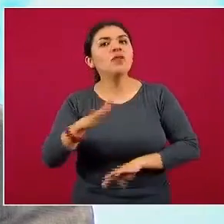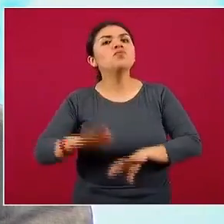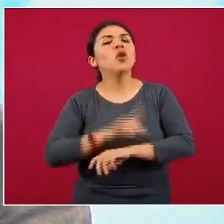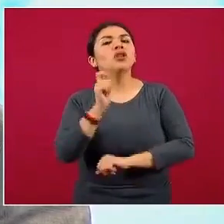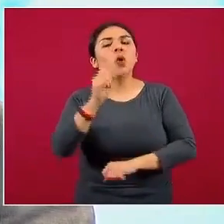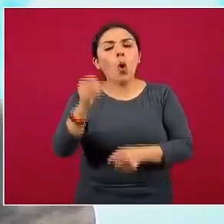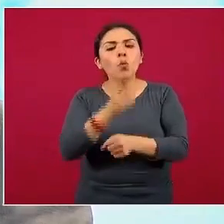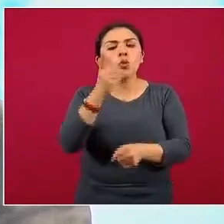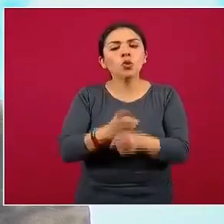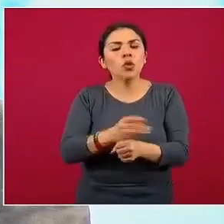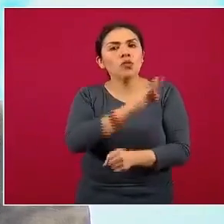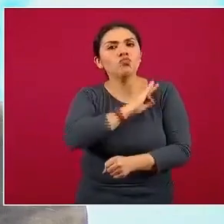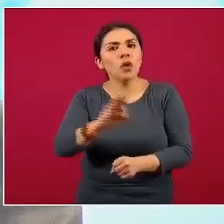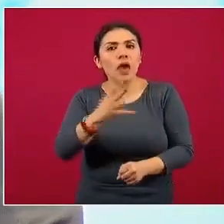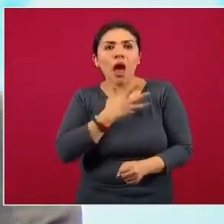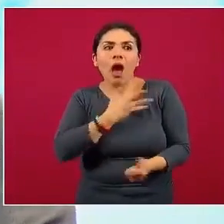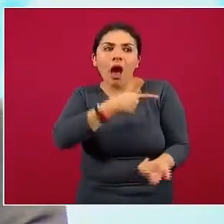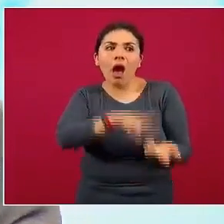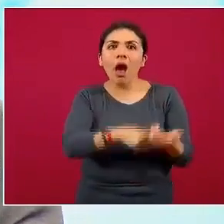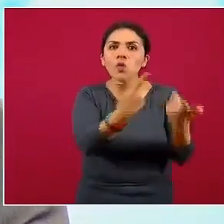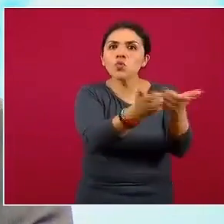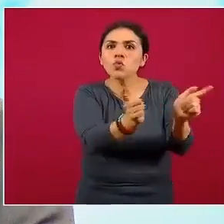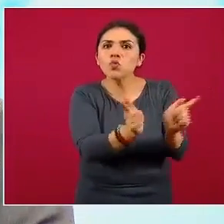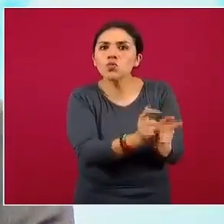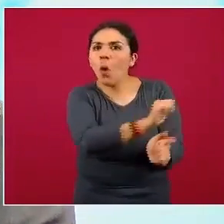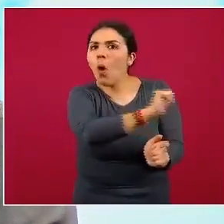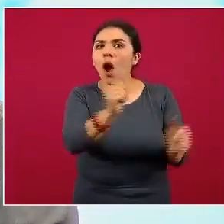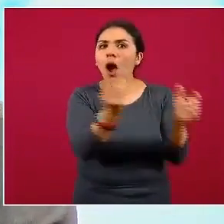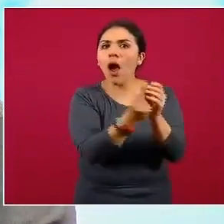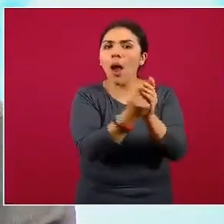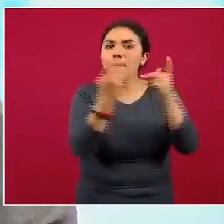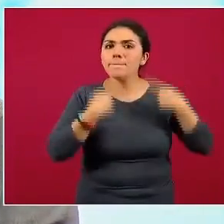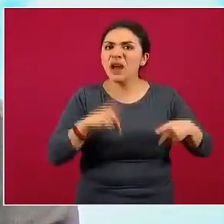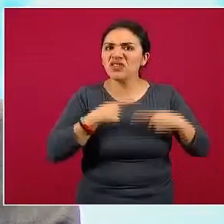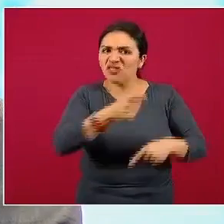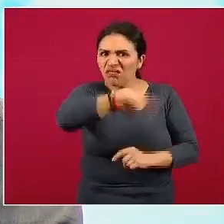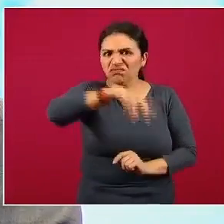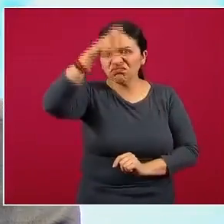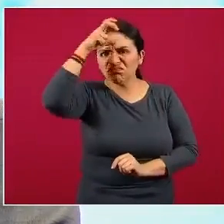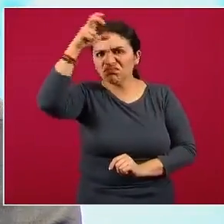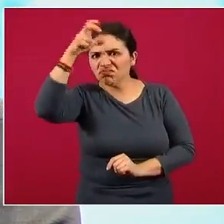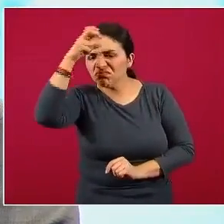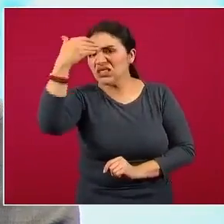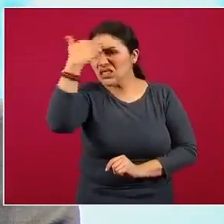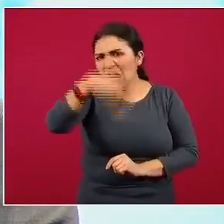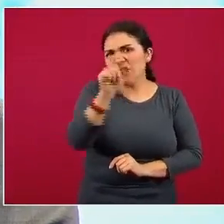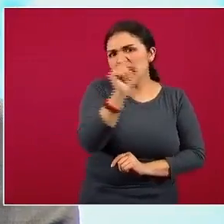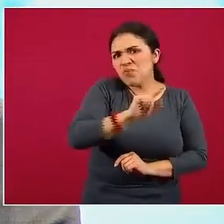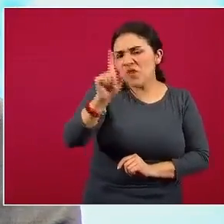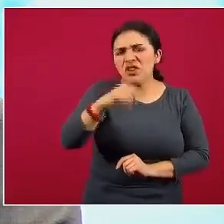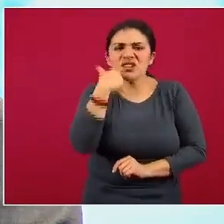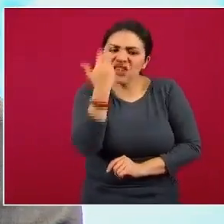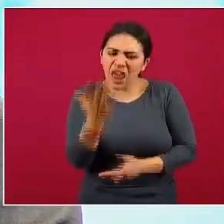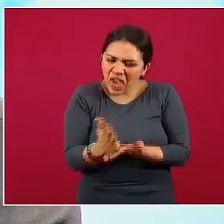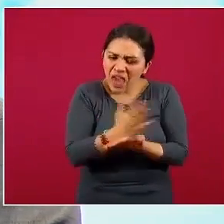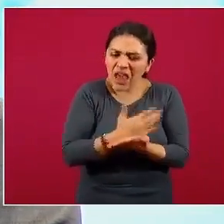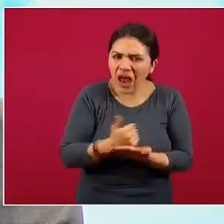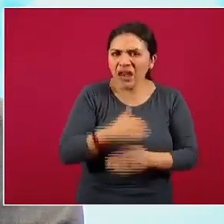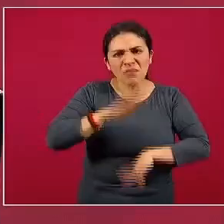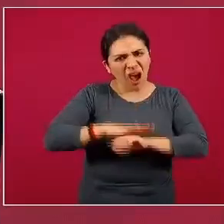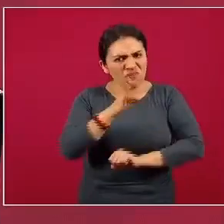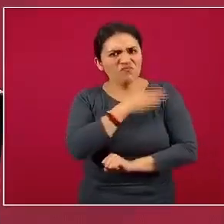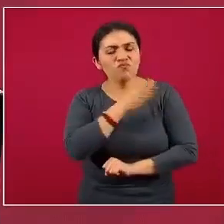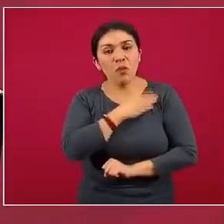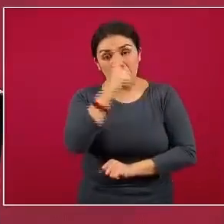oportunidad de tener un grupo de personas competentes, de personas con intenciones generosas,